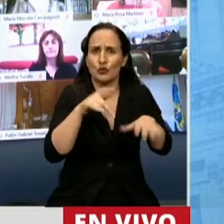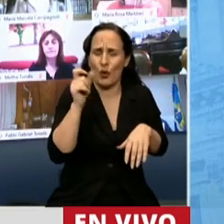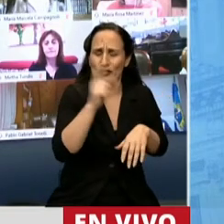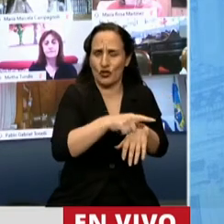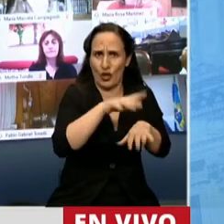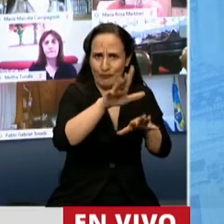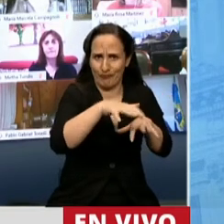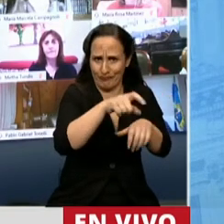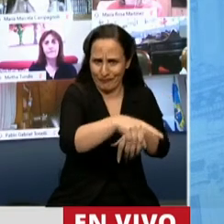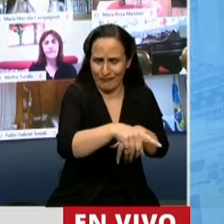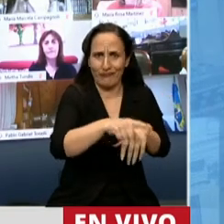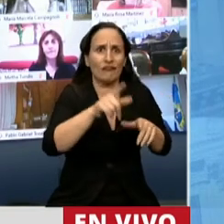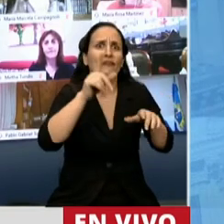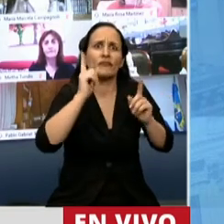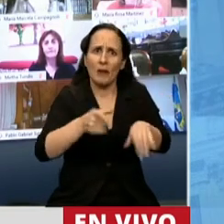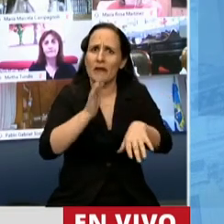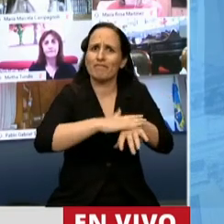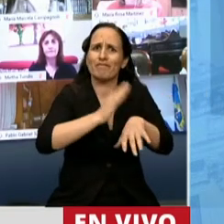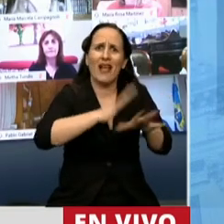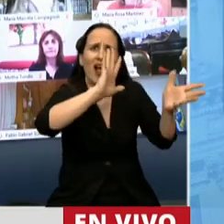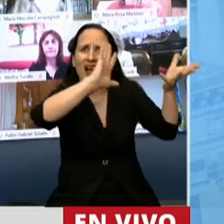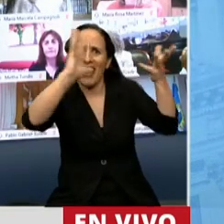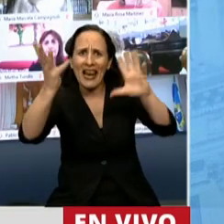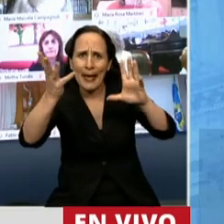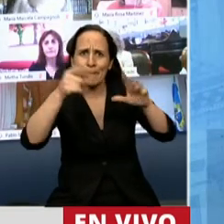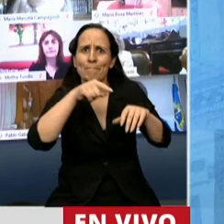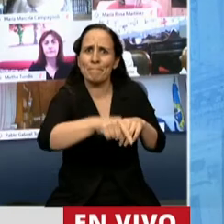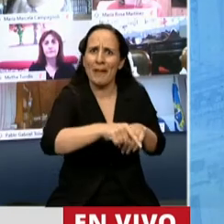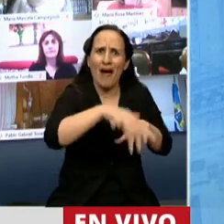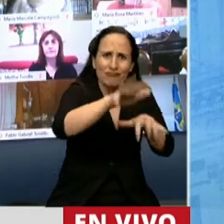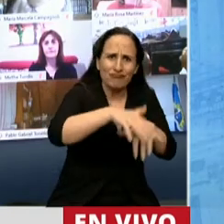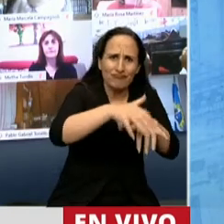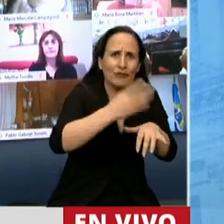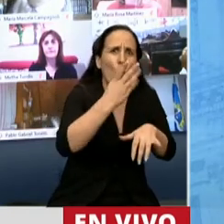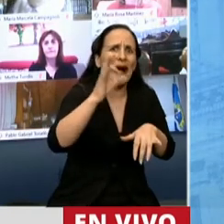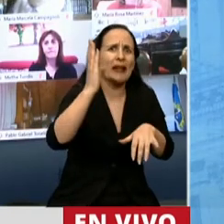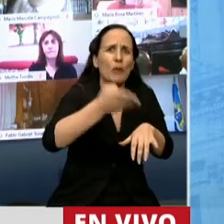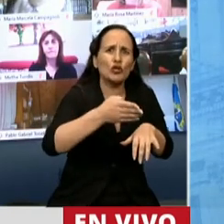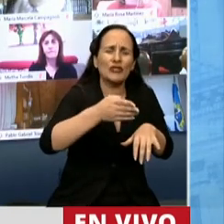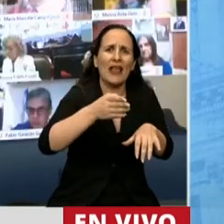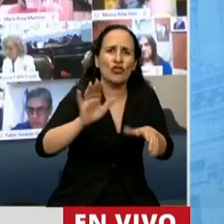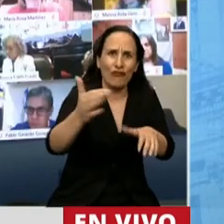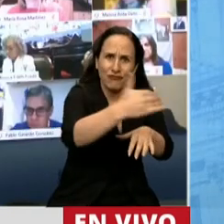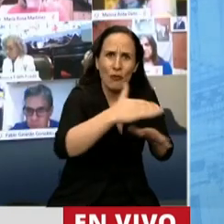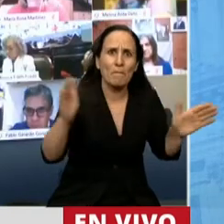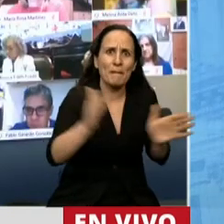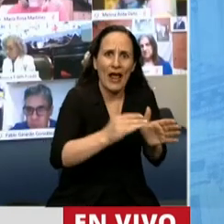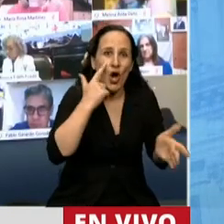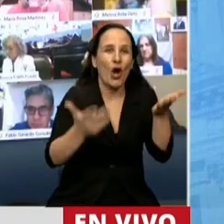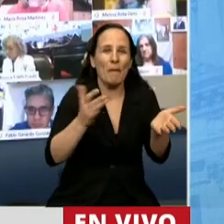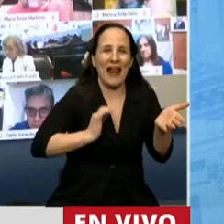Por razones climáticas que generaron una caída de la producción del orden del 40% con respecto al año anterior.